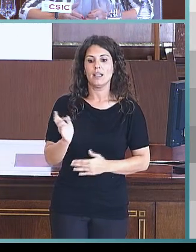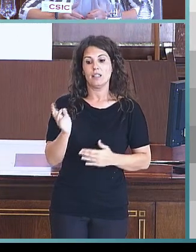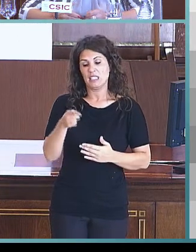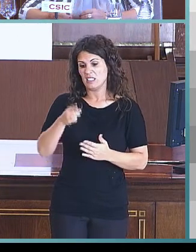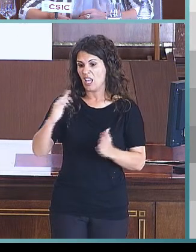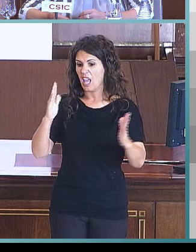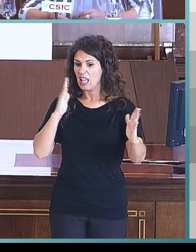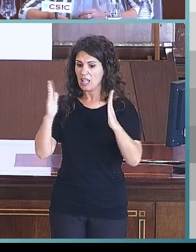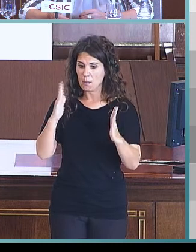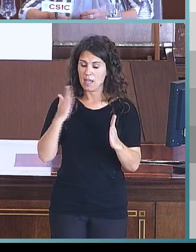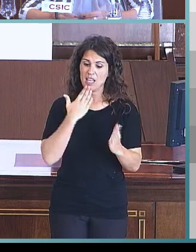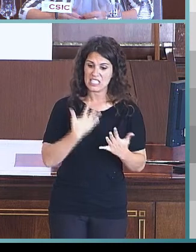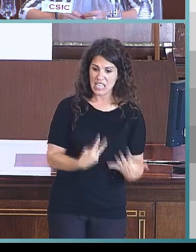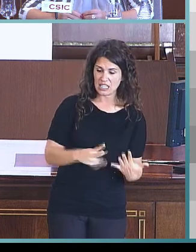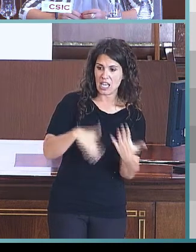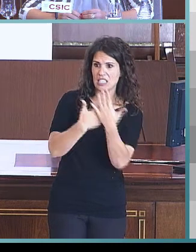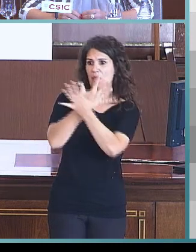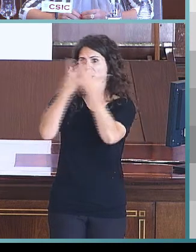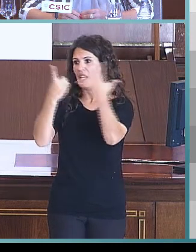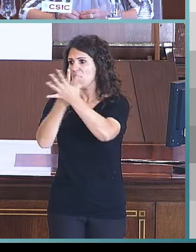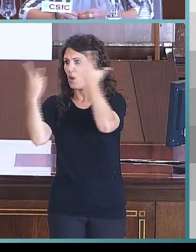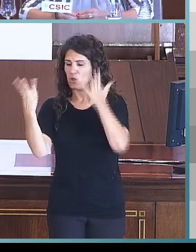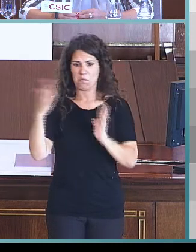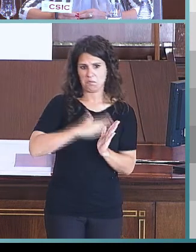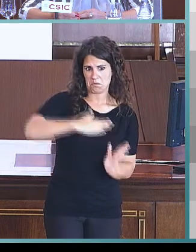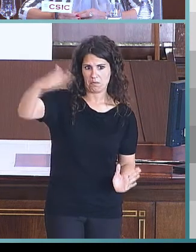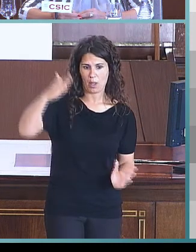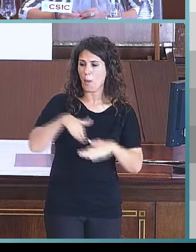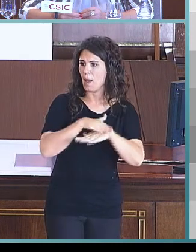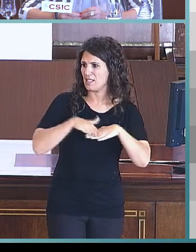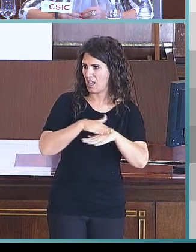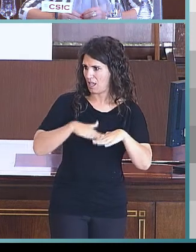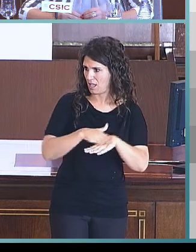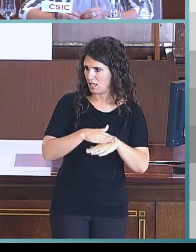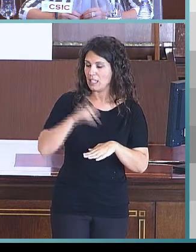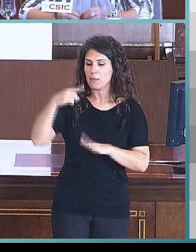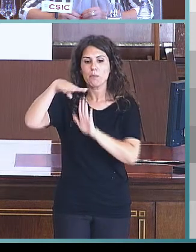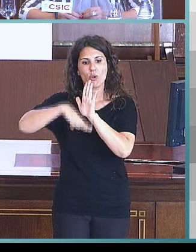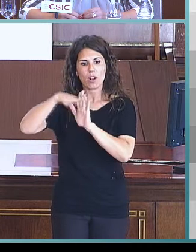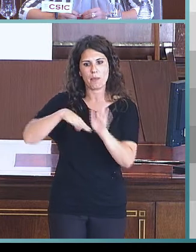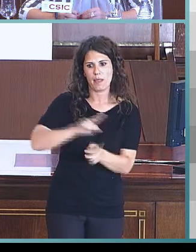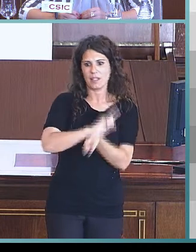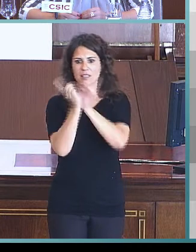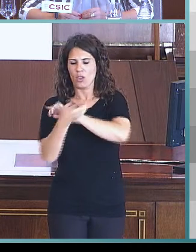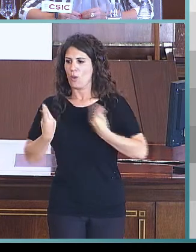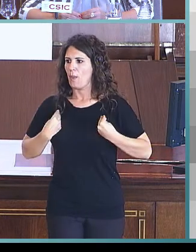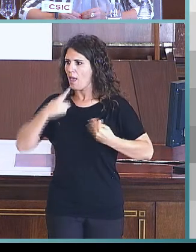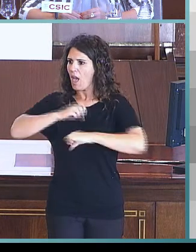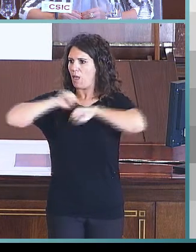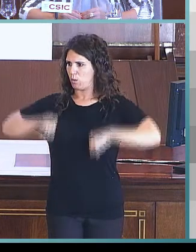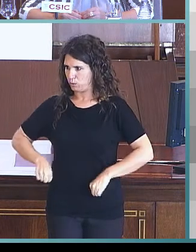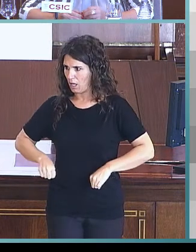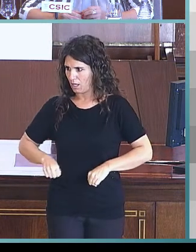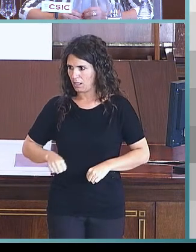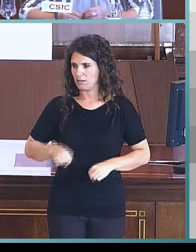desde los siete años hasta los 16-18, un programa de transición a la vida adulta, y los